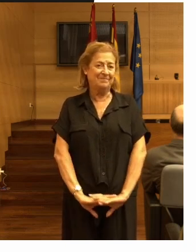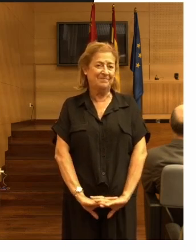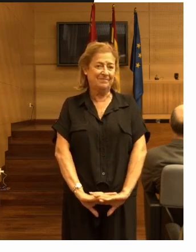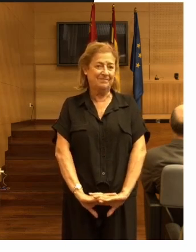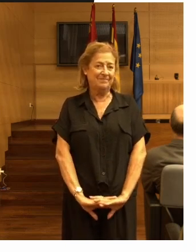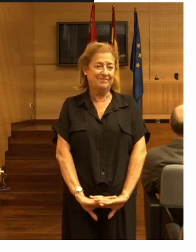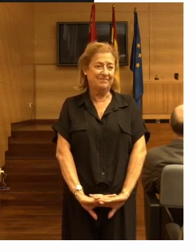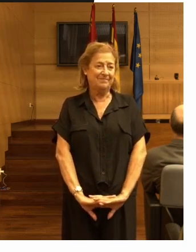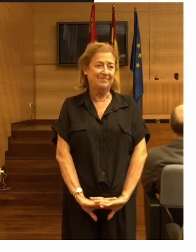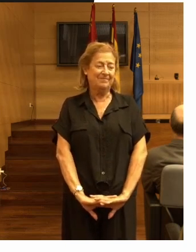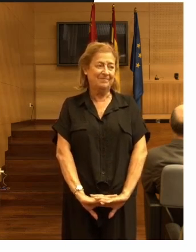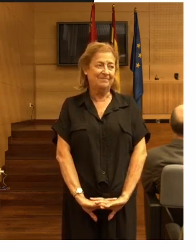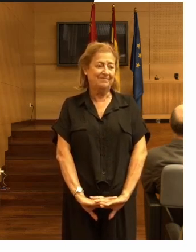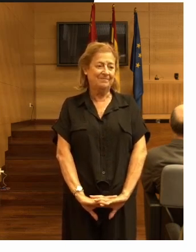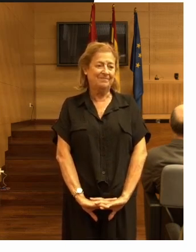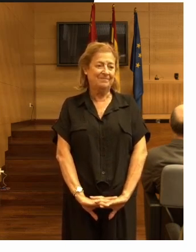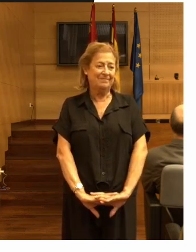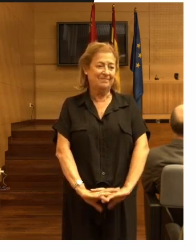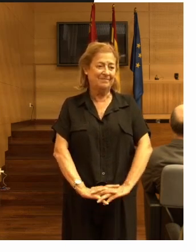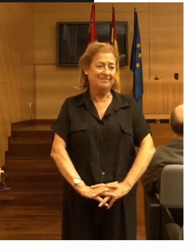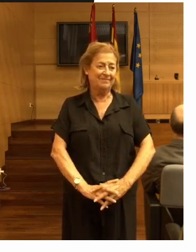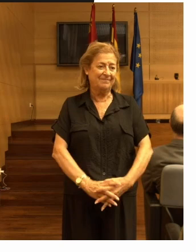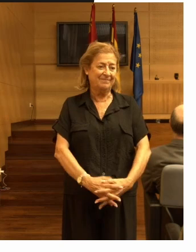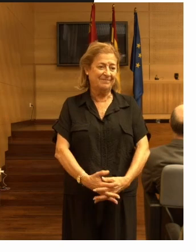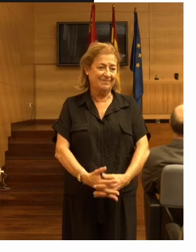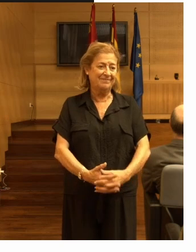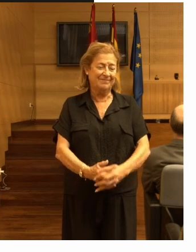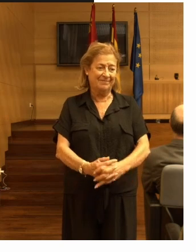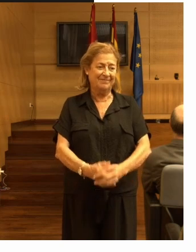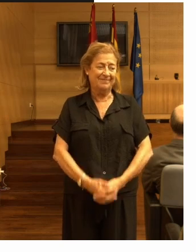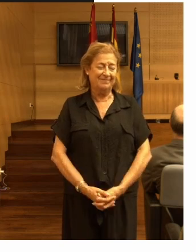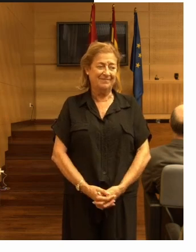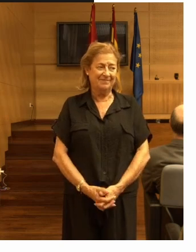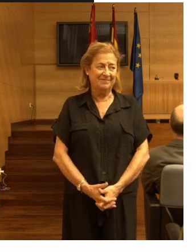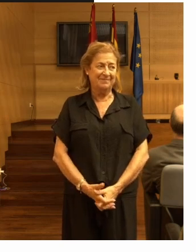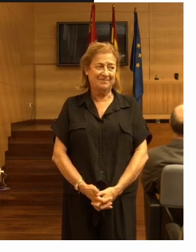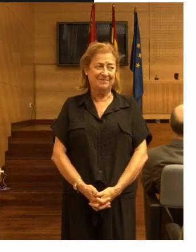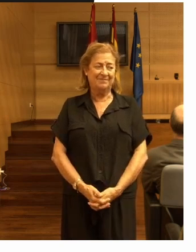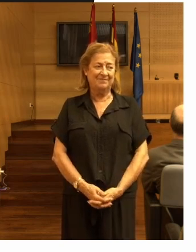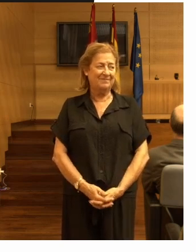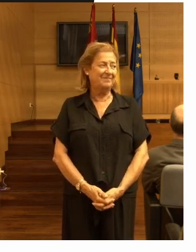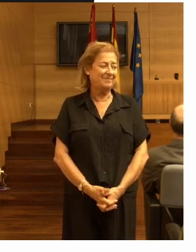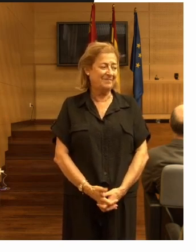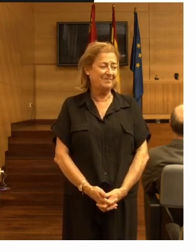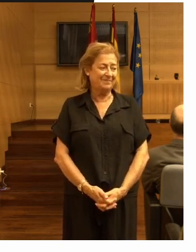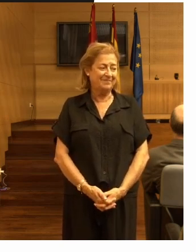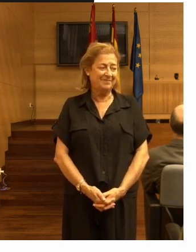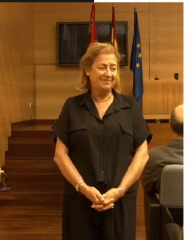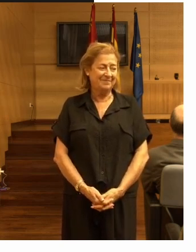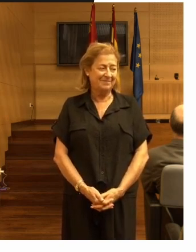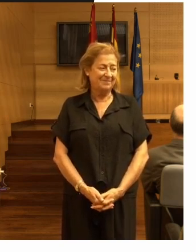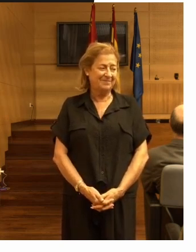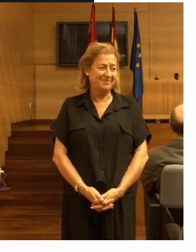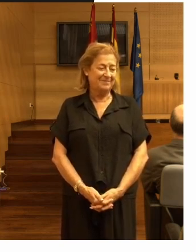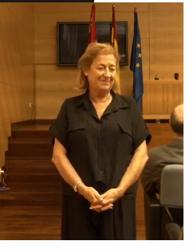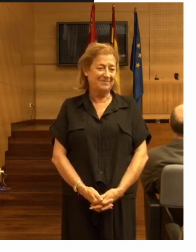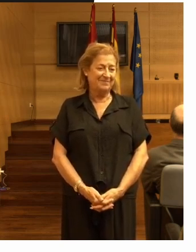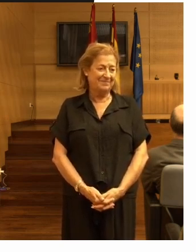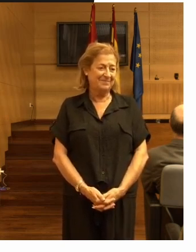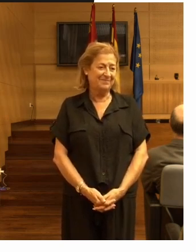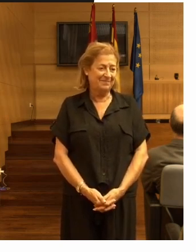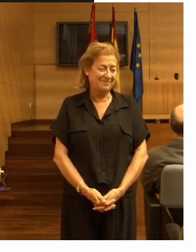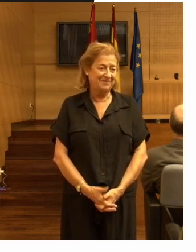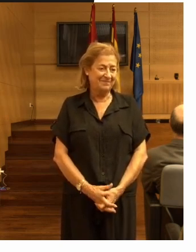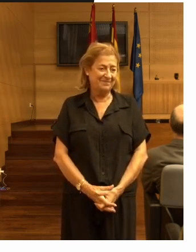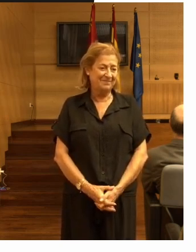esto down let's say I had two years in a gerontopsychiatric unit with extreme cases where people